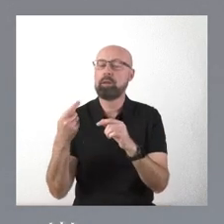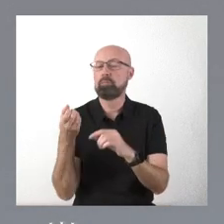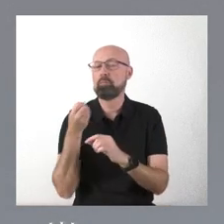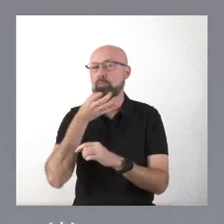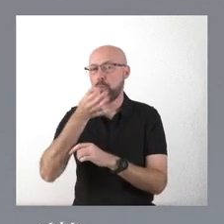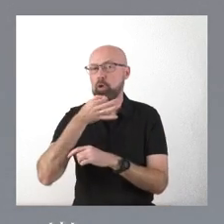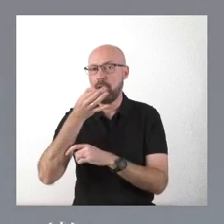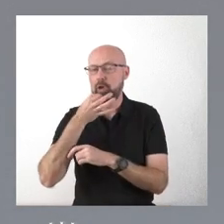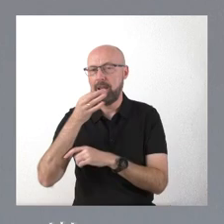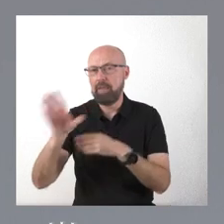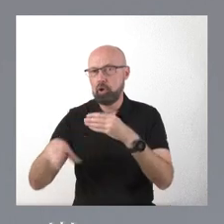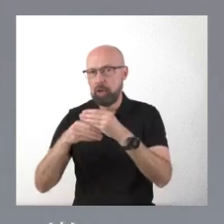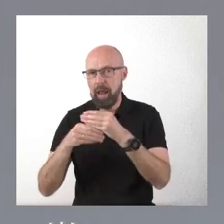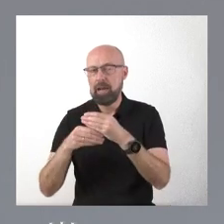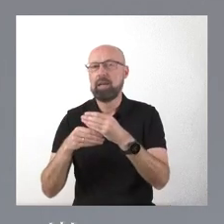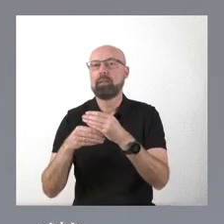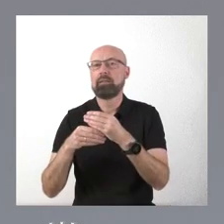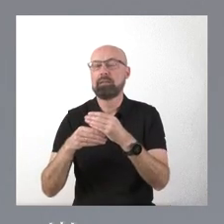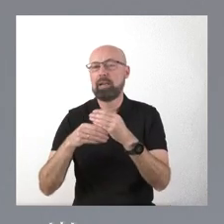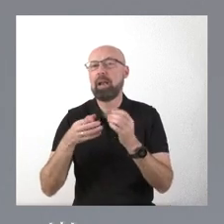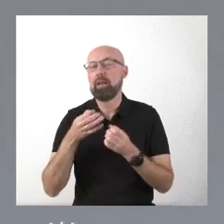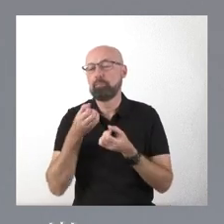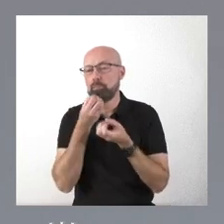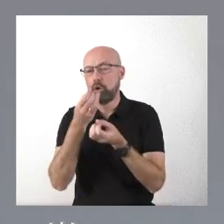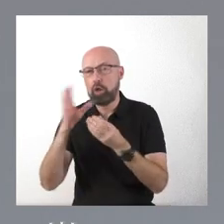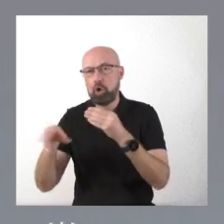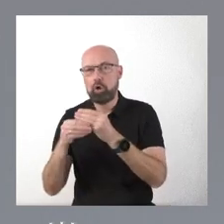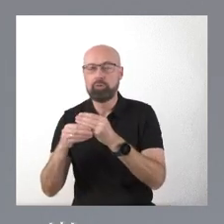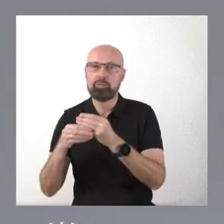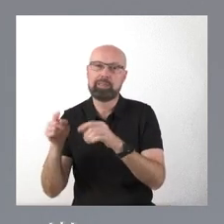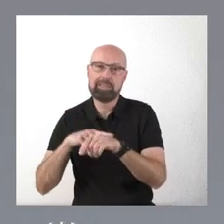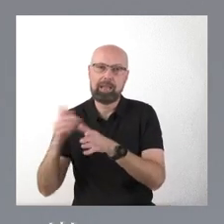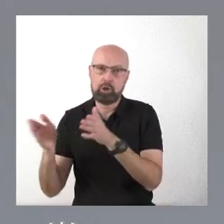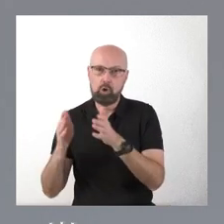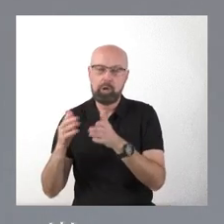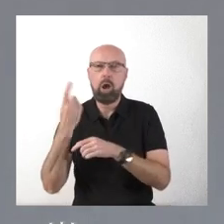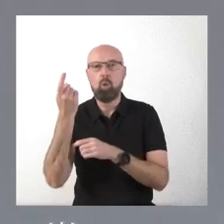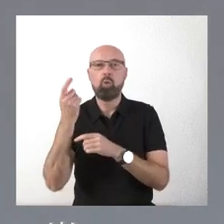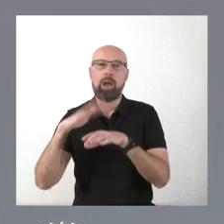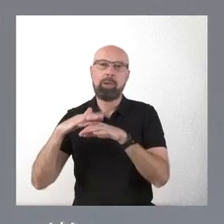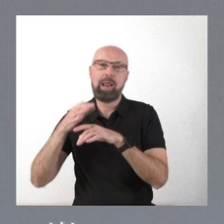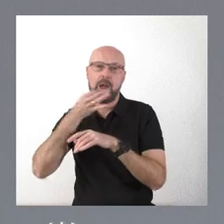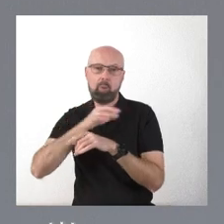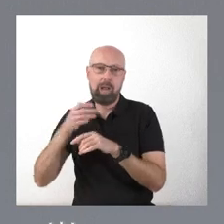disposiciones transitorias, una disposición derogativa y cuatro